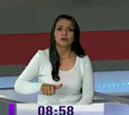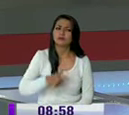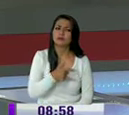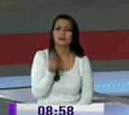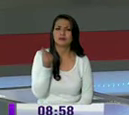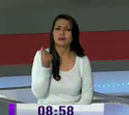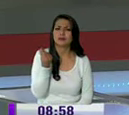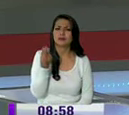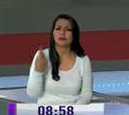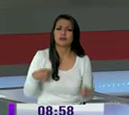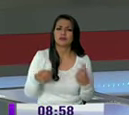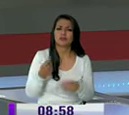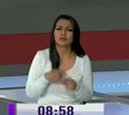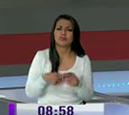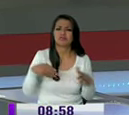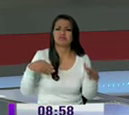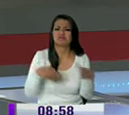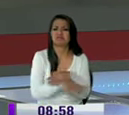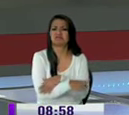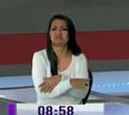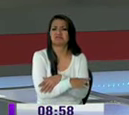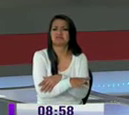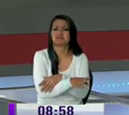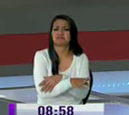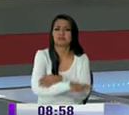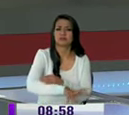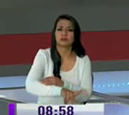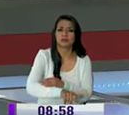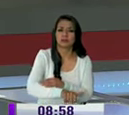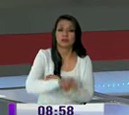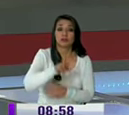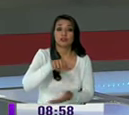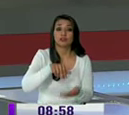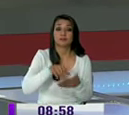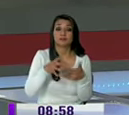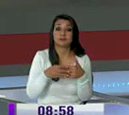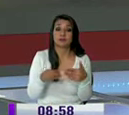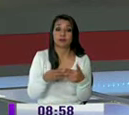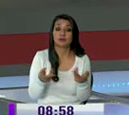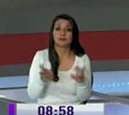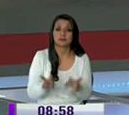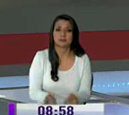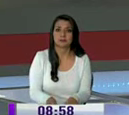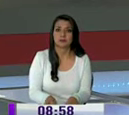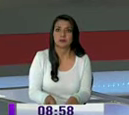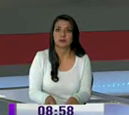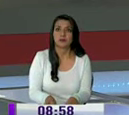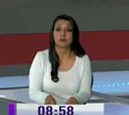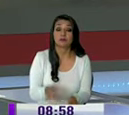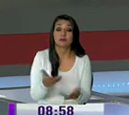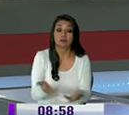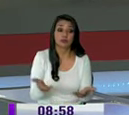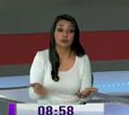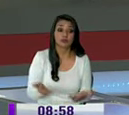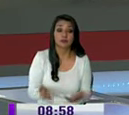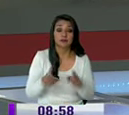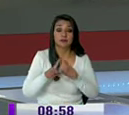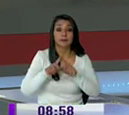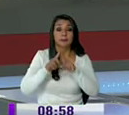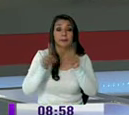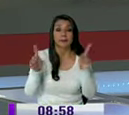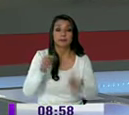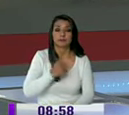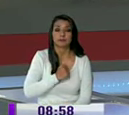encontrar entraron como Juan en su casa y se llevaron aproximadamente dos mil dólares además de las pertenencias de la empresa donde